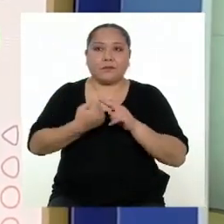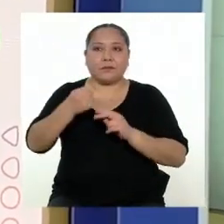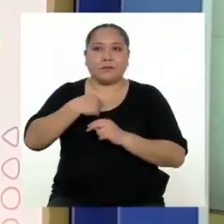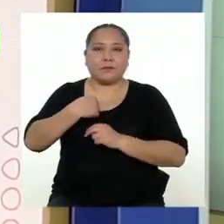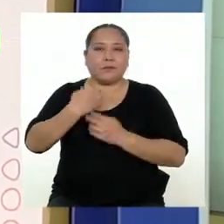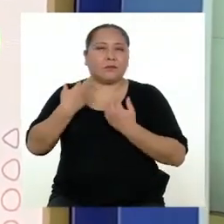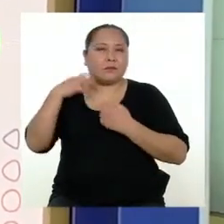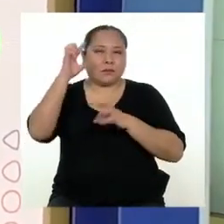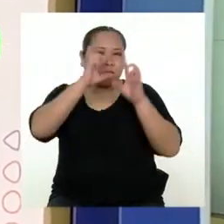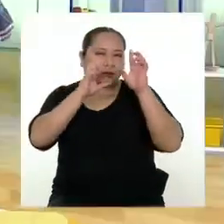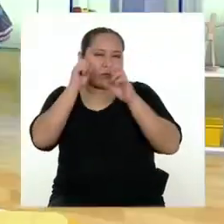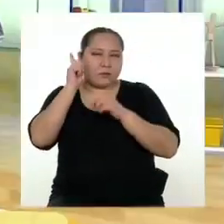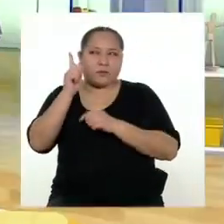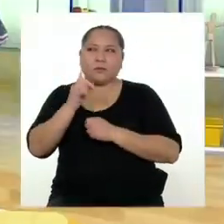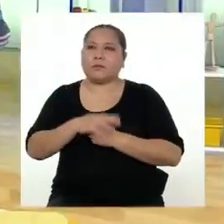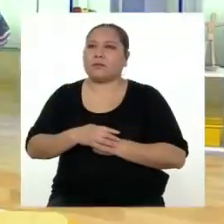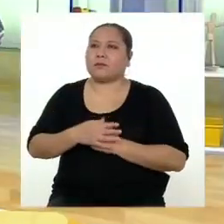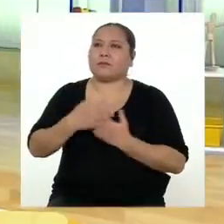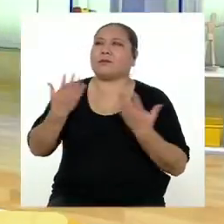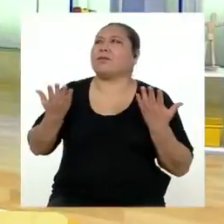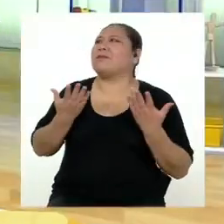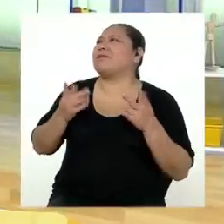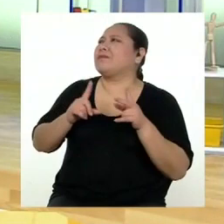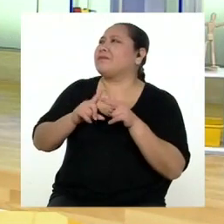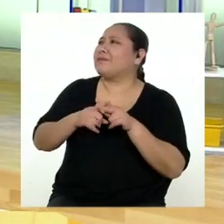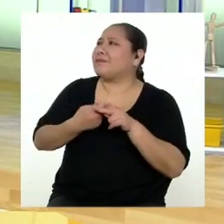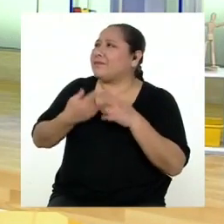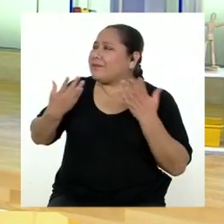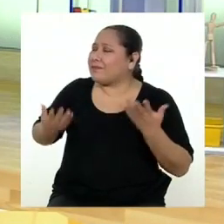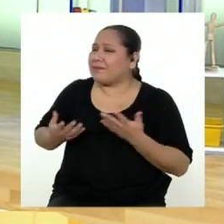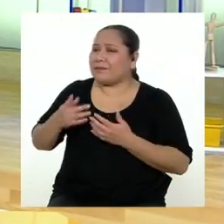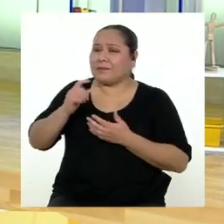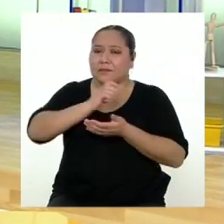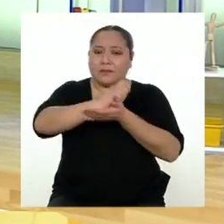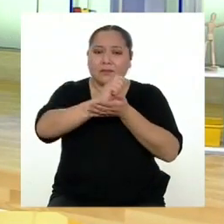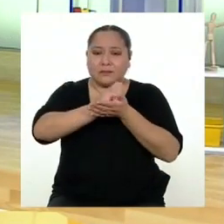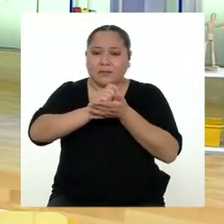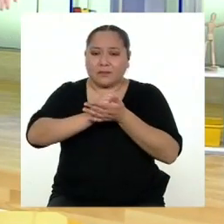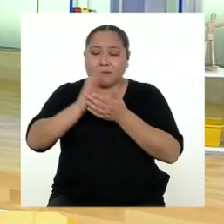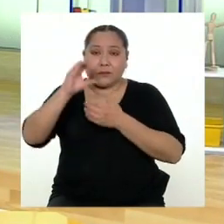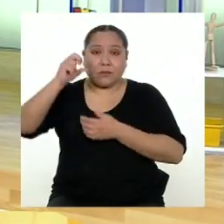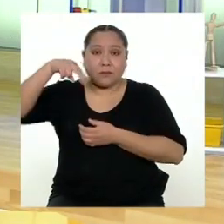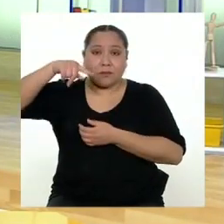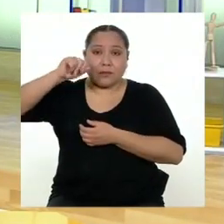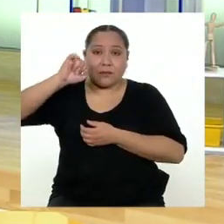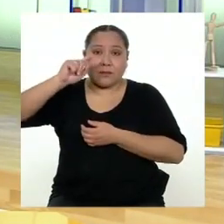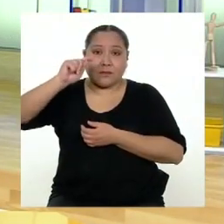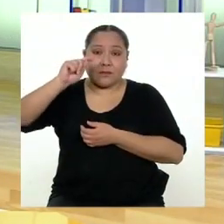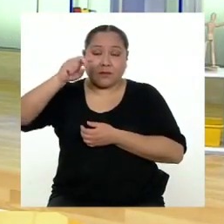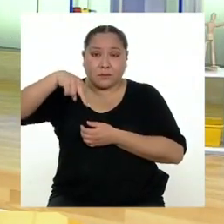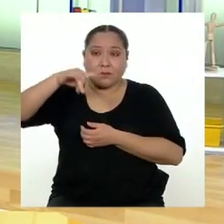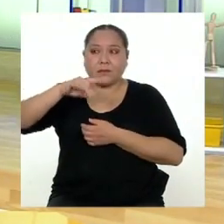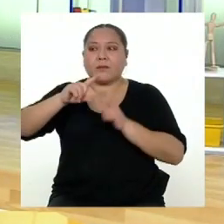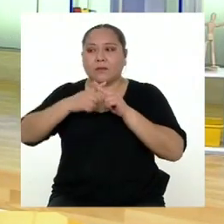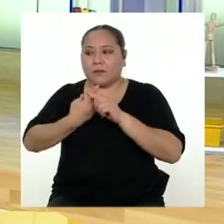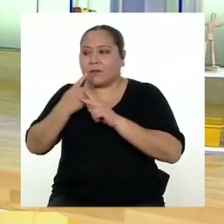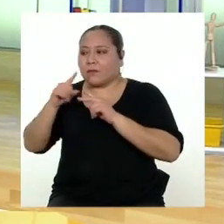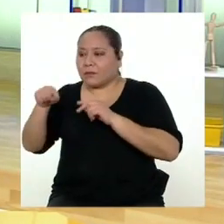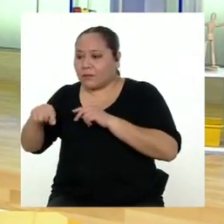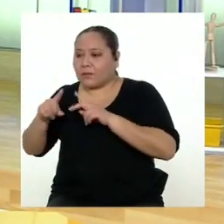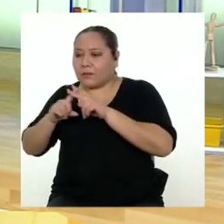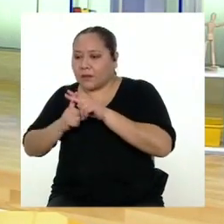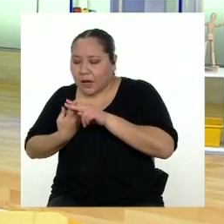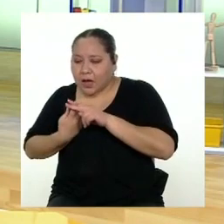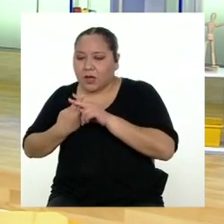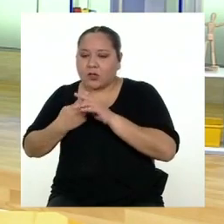tengo una duda. ¿Por dónde empezar? En un texto continuo es sencillo, porque empiezas por el inicio. Pero,